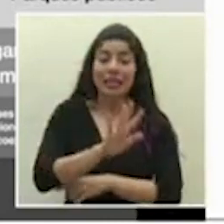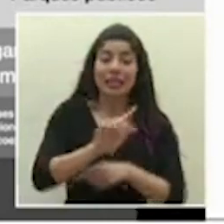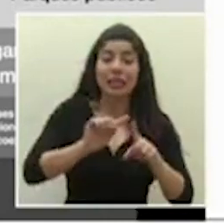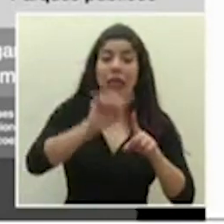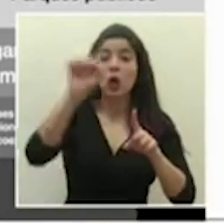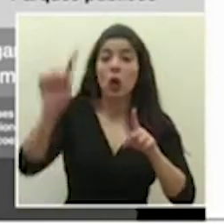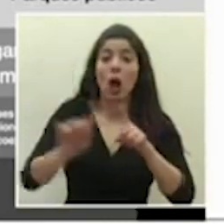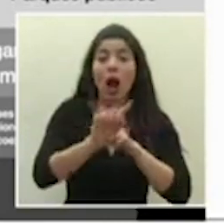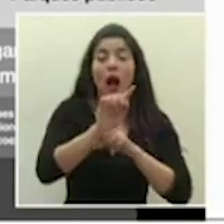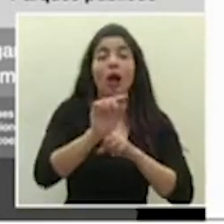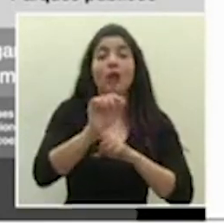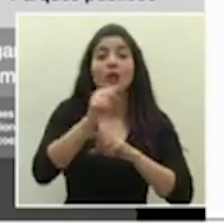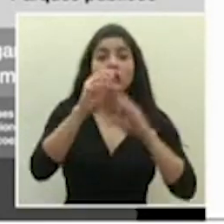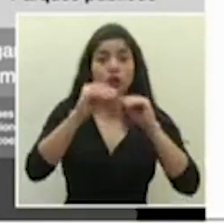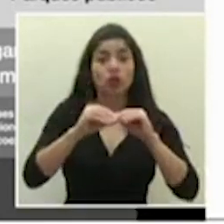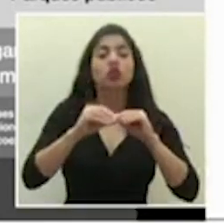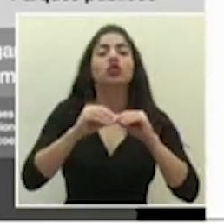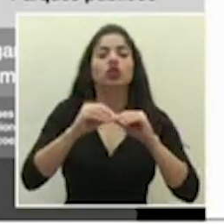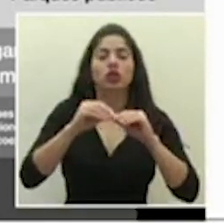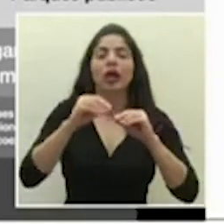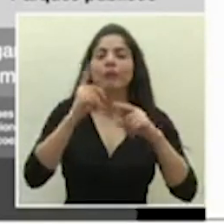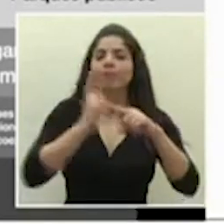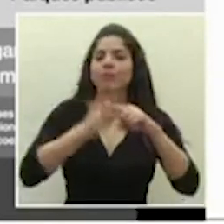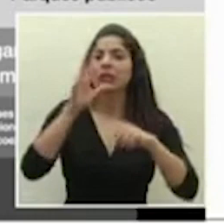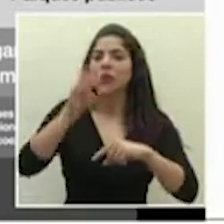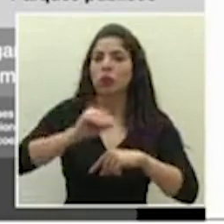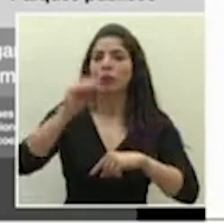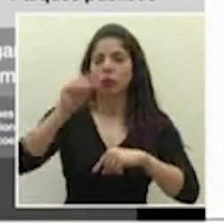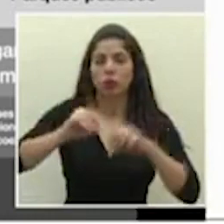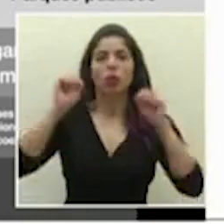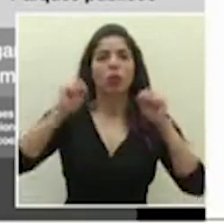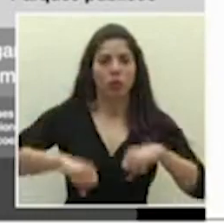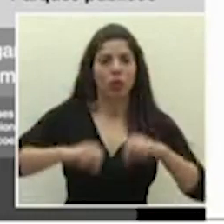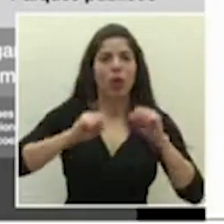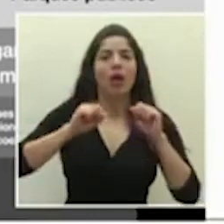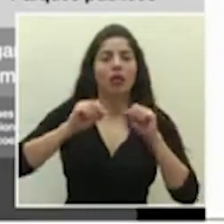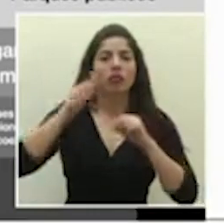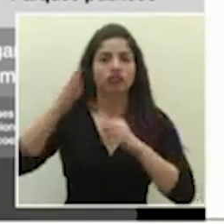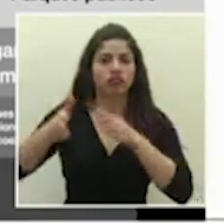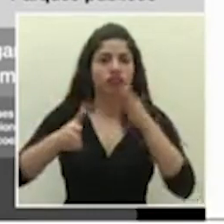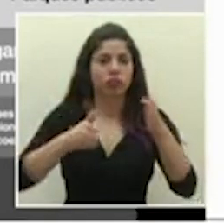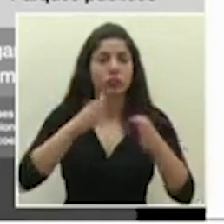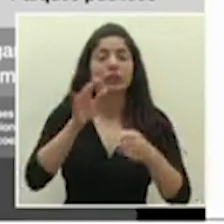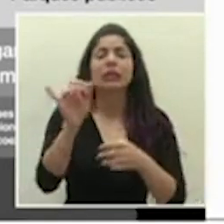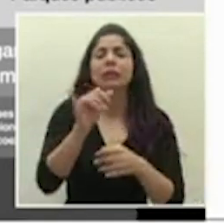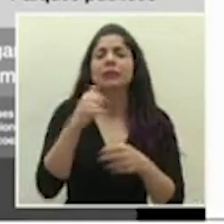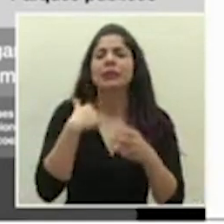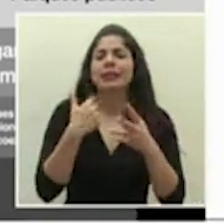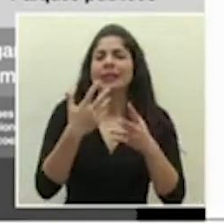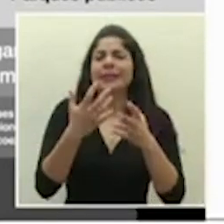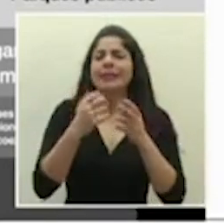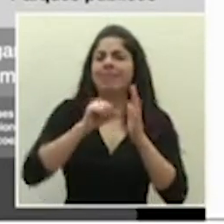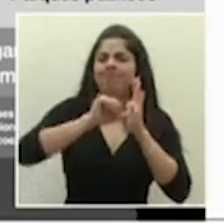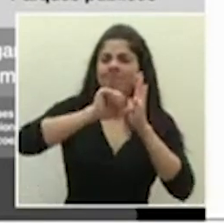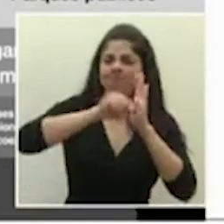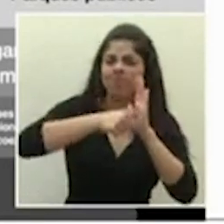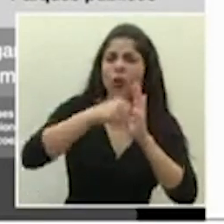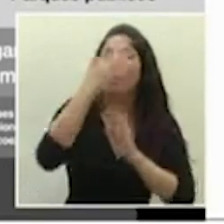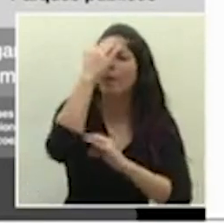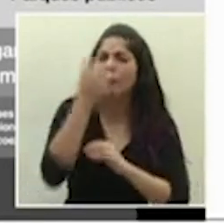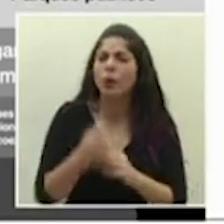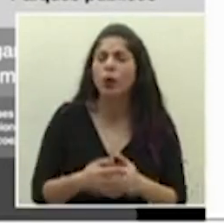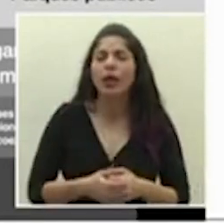un aforo disminuido al 50%. Y yo sí quisiera hacer un énfasis porque